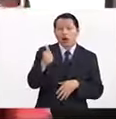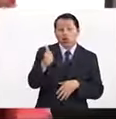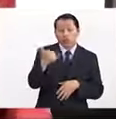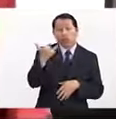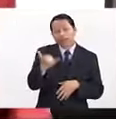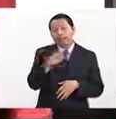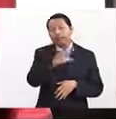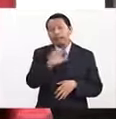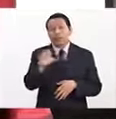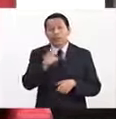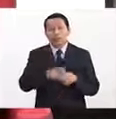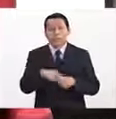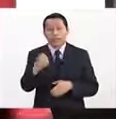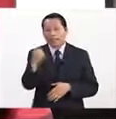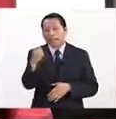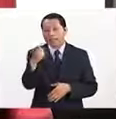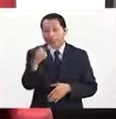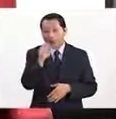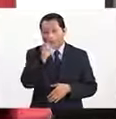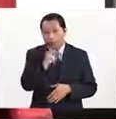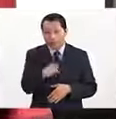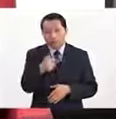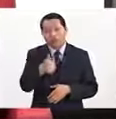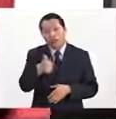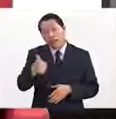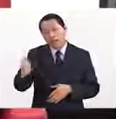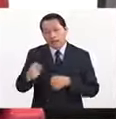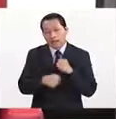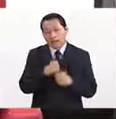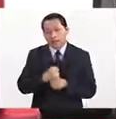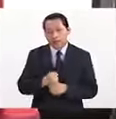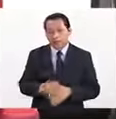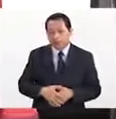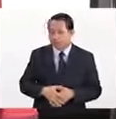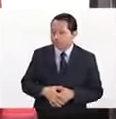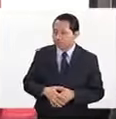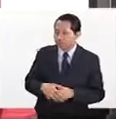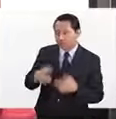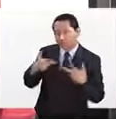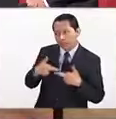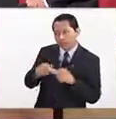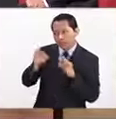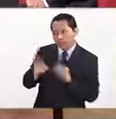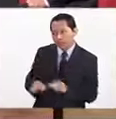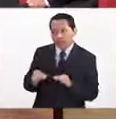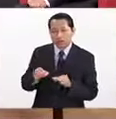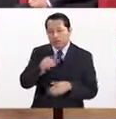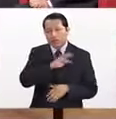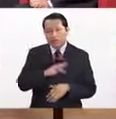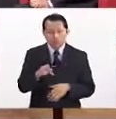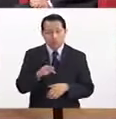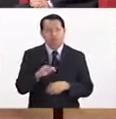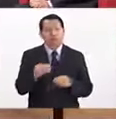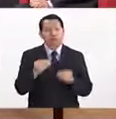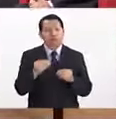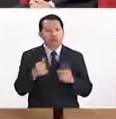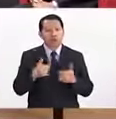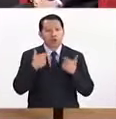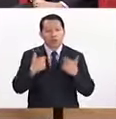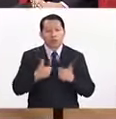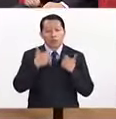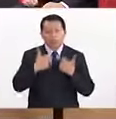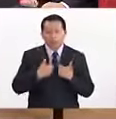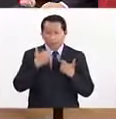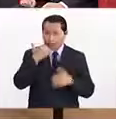y otros 500 en enero de cada año. Pues excelente, maestro. Y ahí está la opción para muchos jóvenes